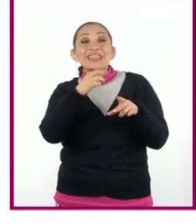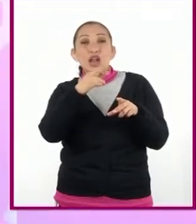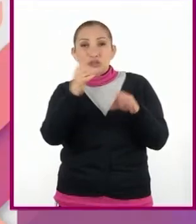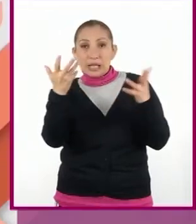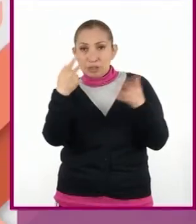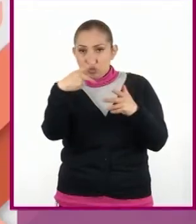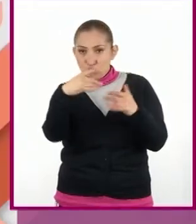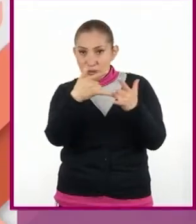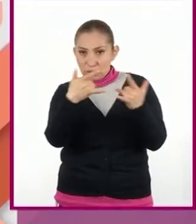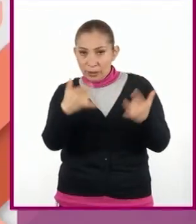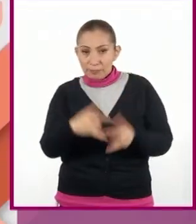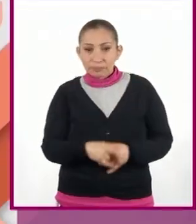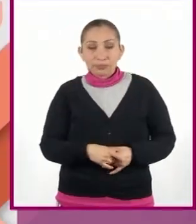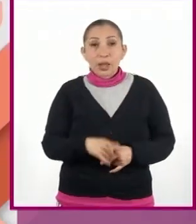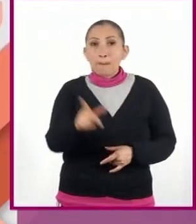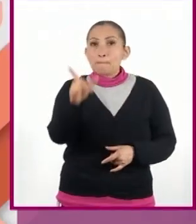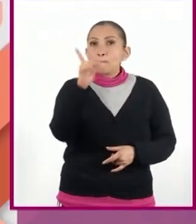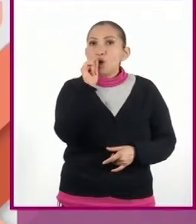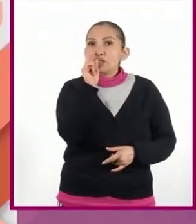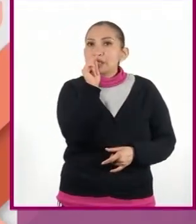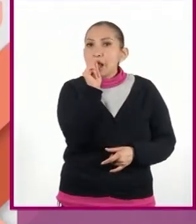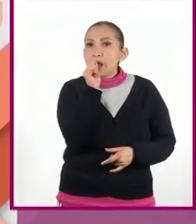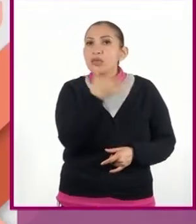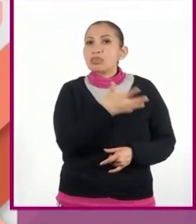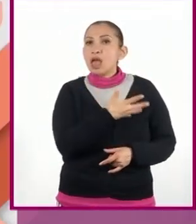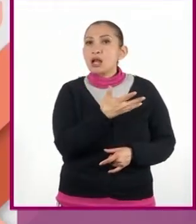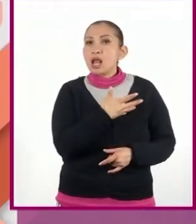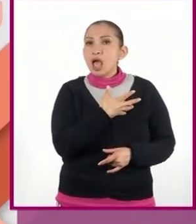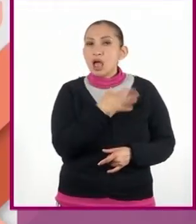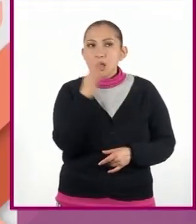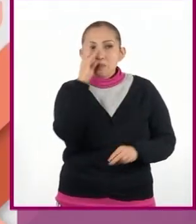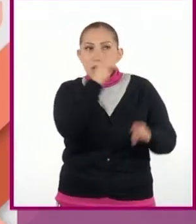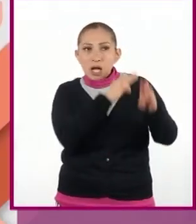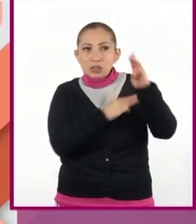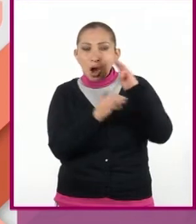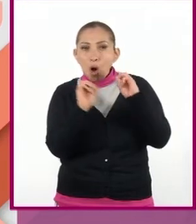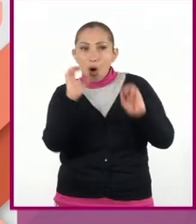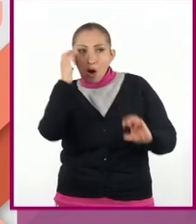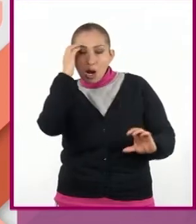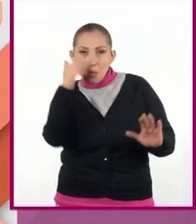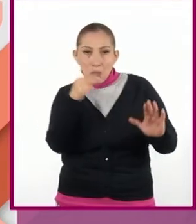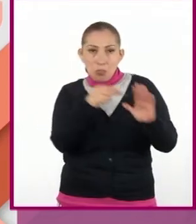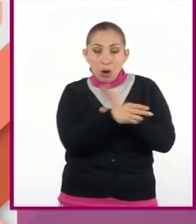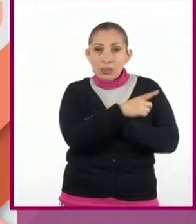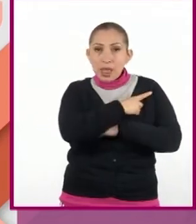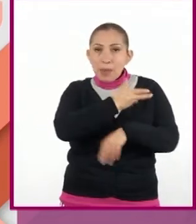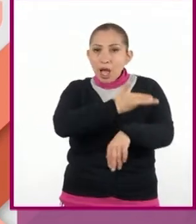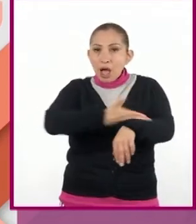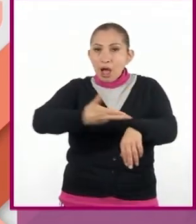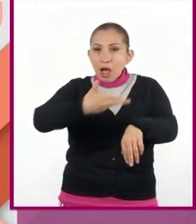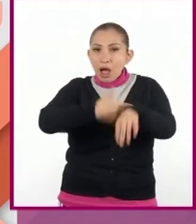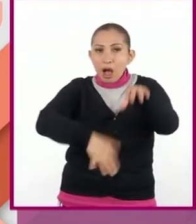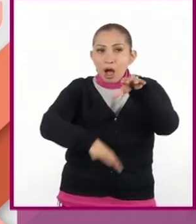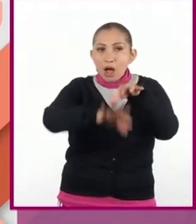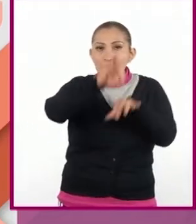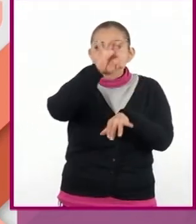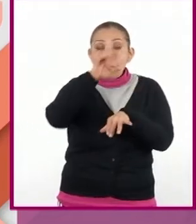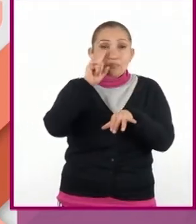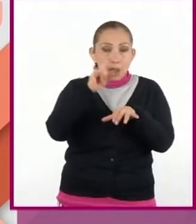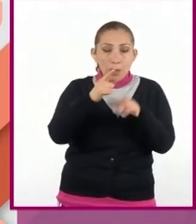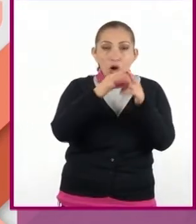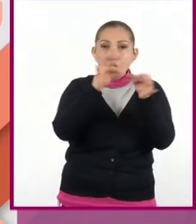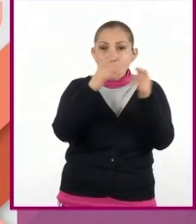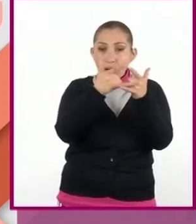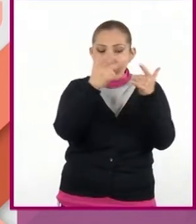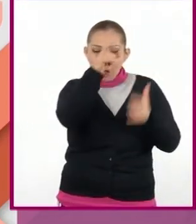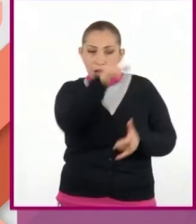historia. Cuento policial. Presenta un misterio o un crimen que debe ser resuelto y aparece en estos cuentos